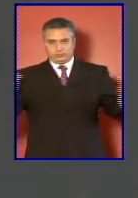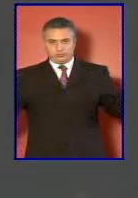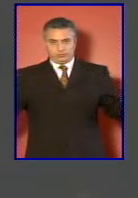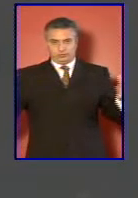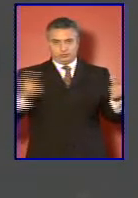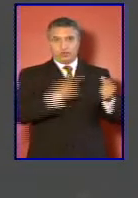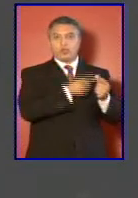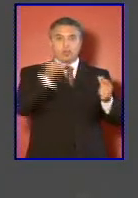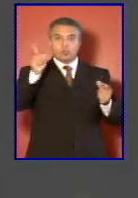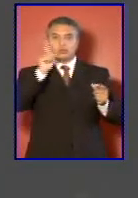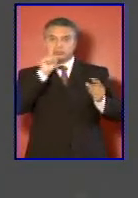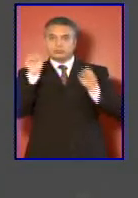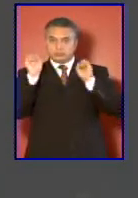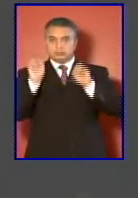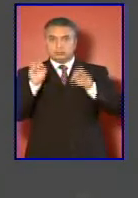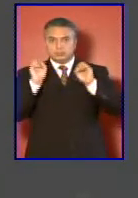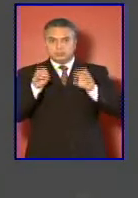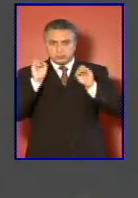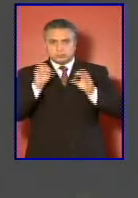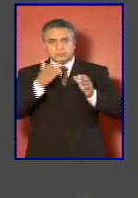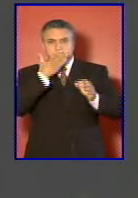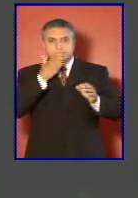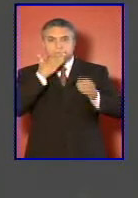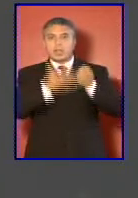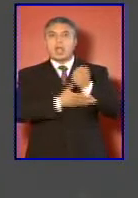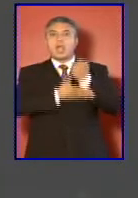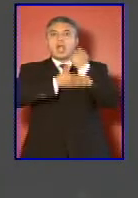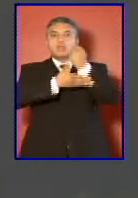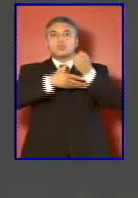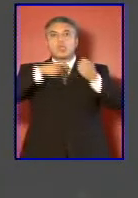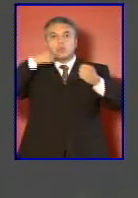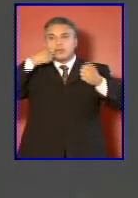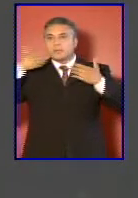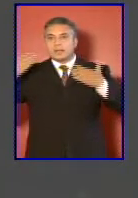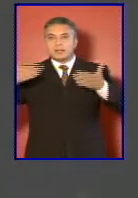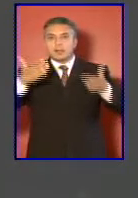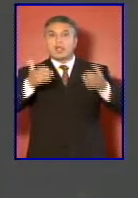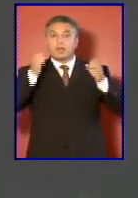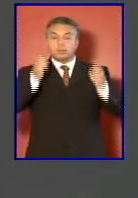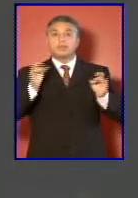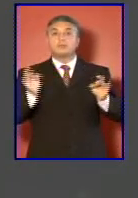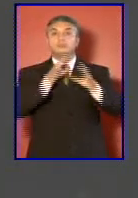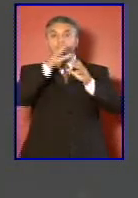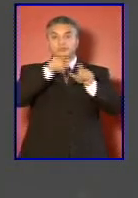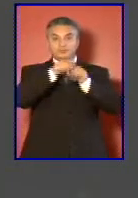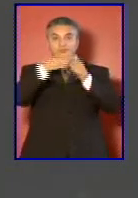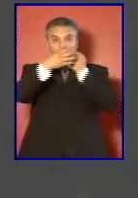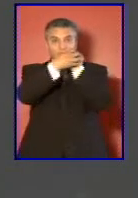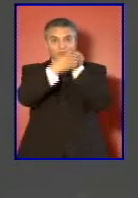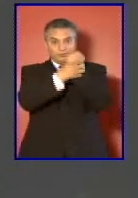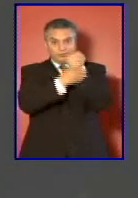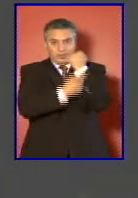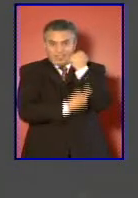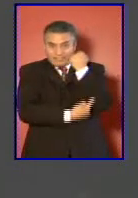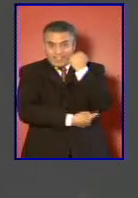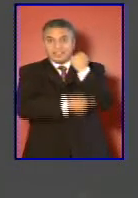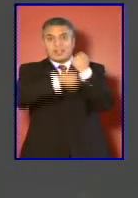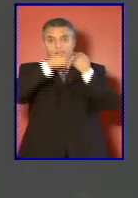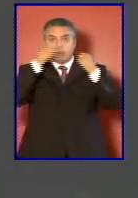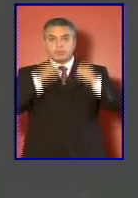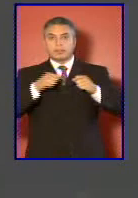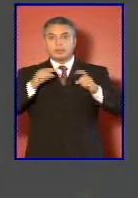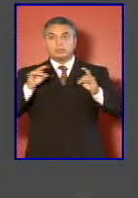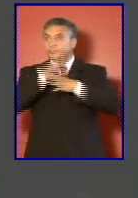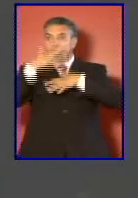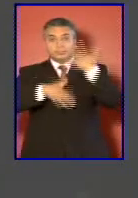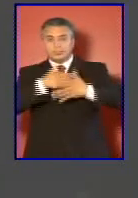instrucción para ayuda humanitaria de manera que puedan dar respuesta en su respectiva área geográfica con prontitud